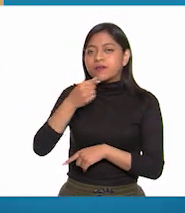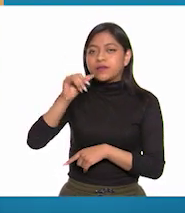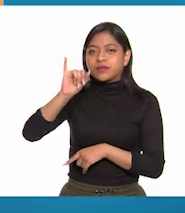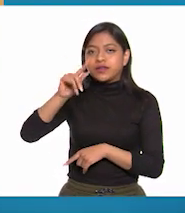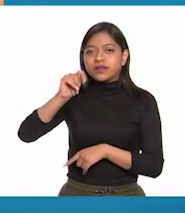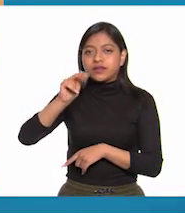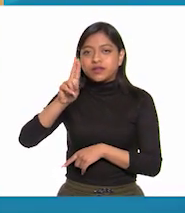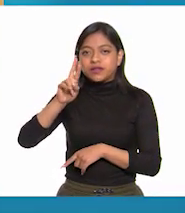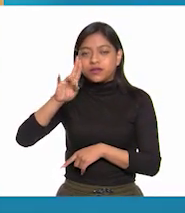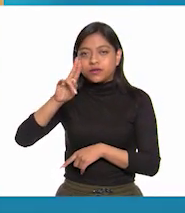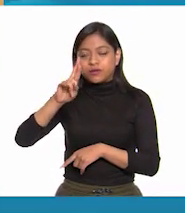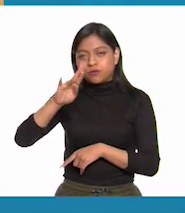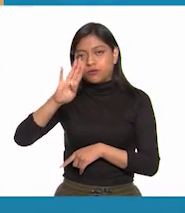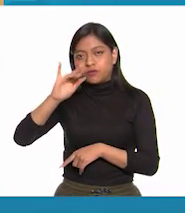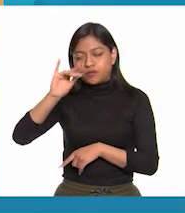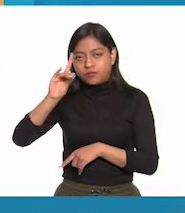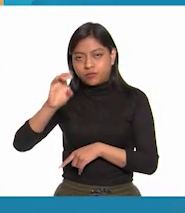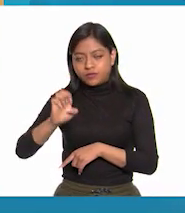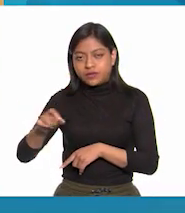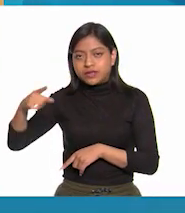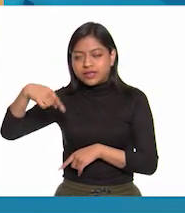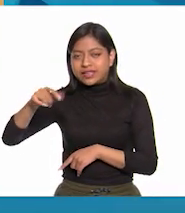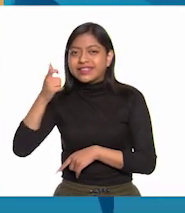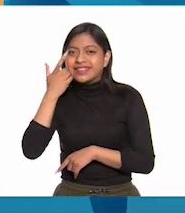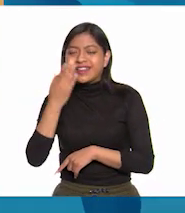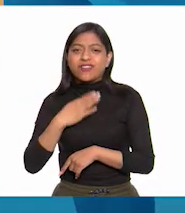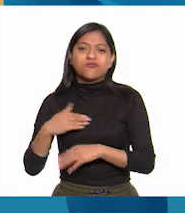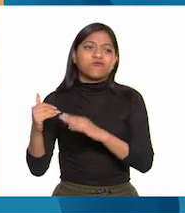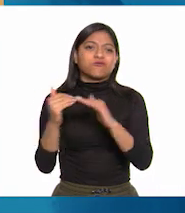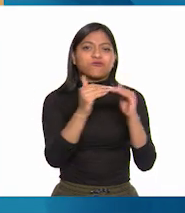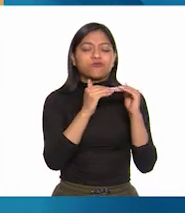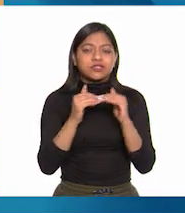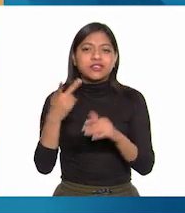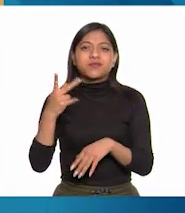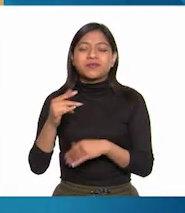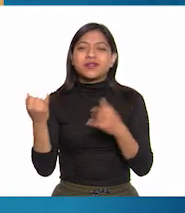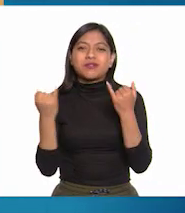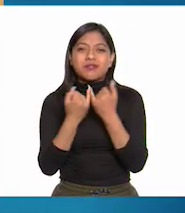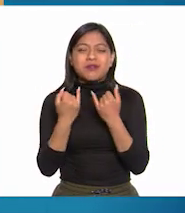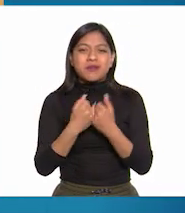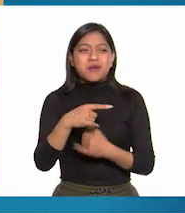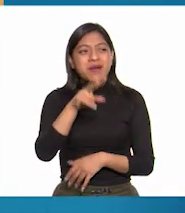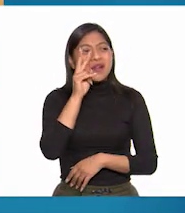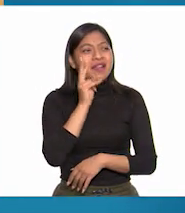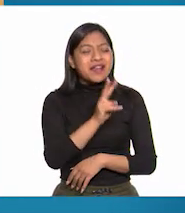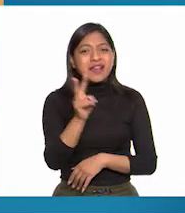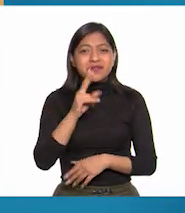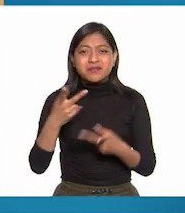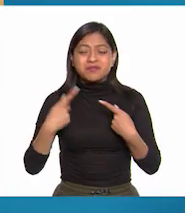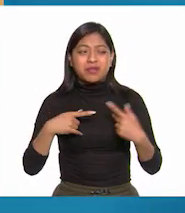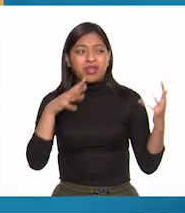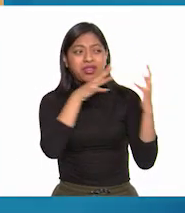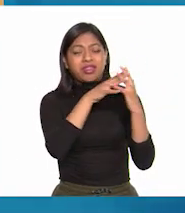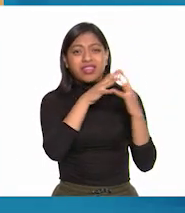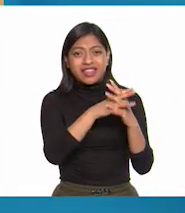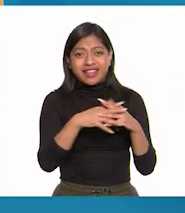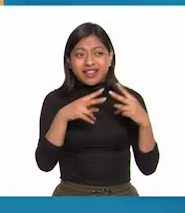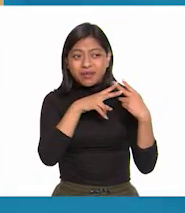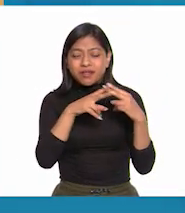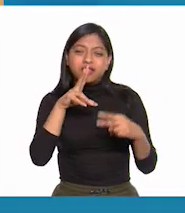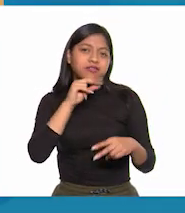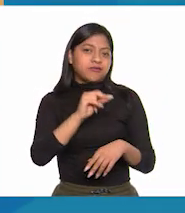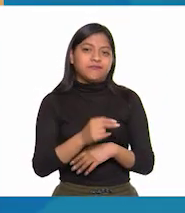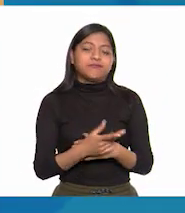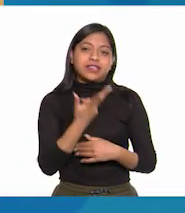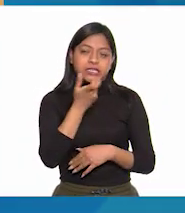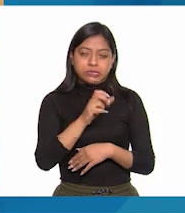un militar criollo que simpatizaba con la autonomía, pero rechazaba la violencia del movimiento insurgente. Lo curioso de la